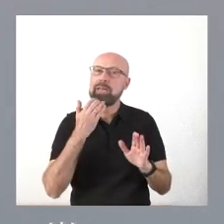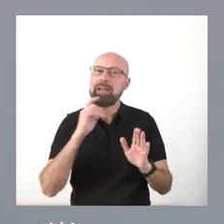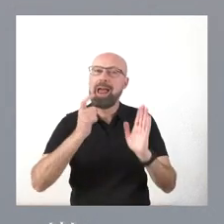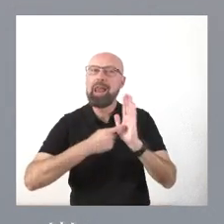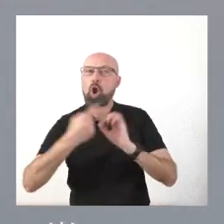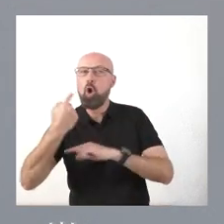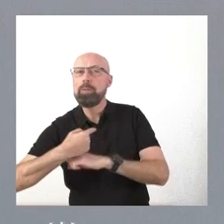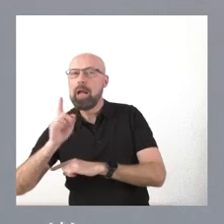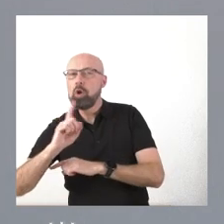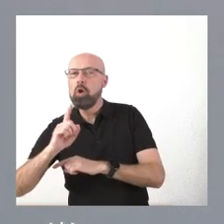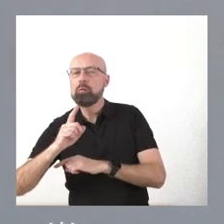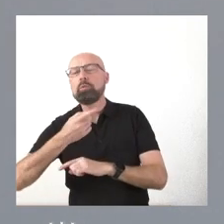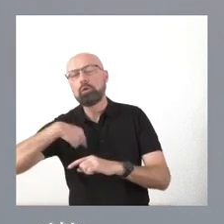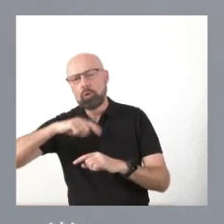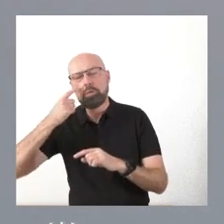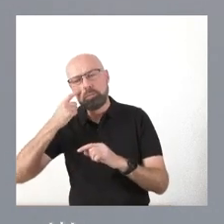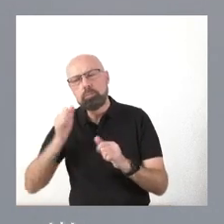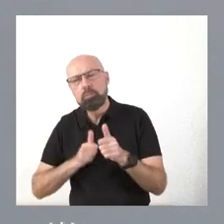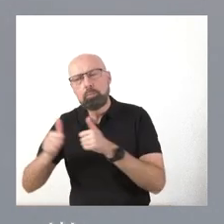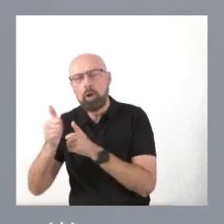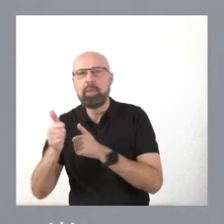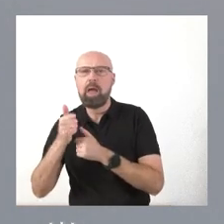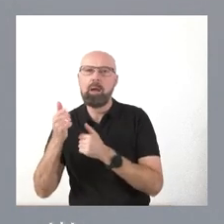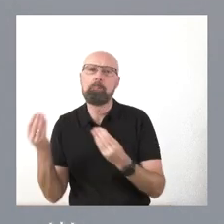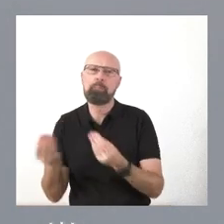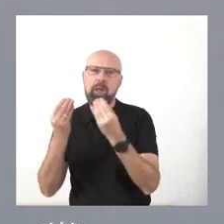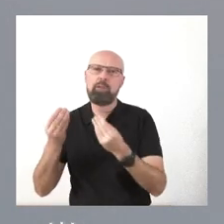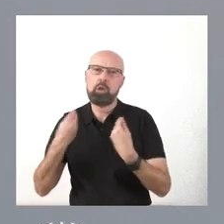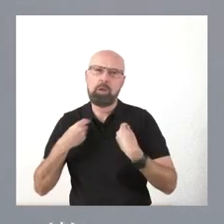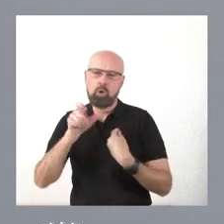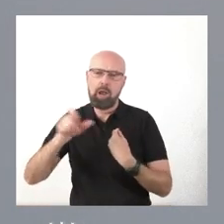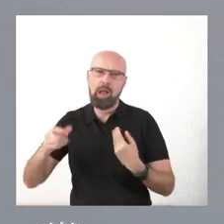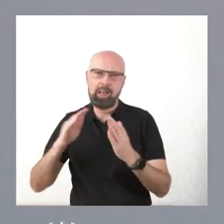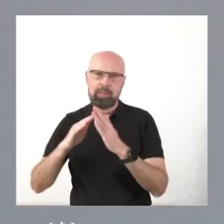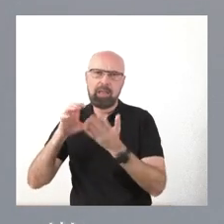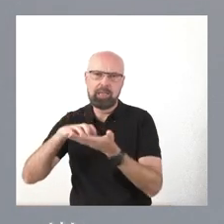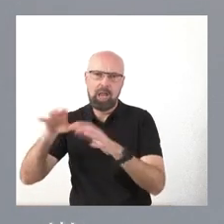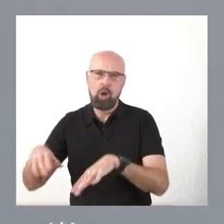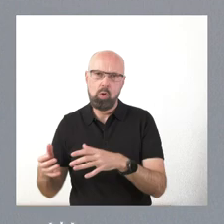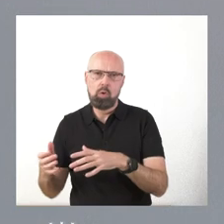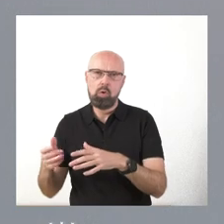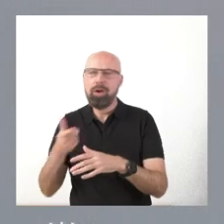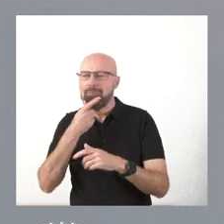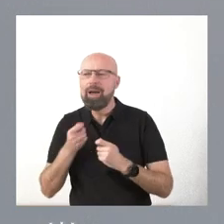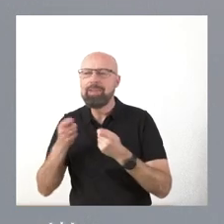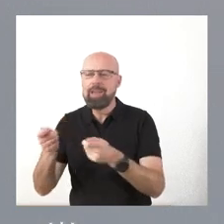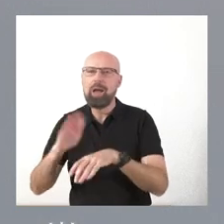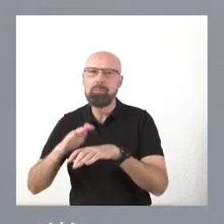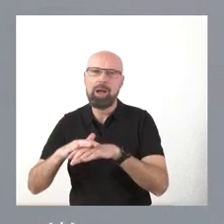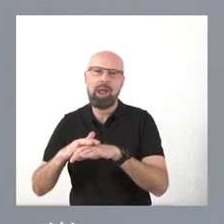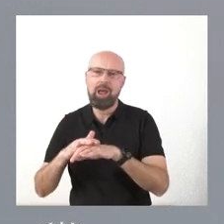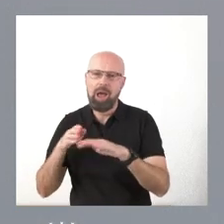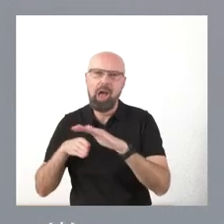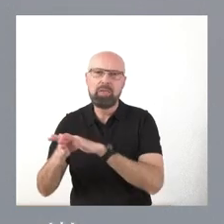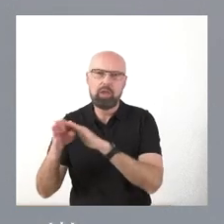beneficio de las personas de Castilla y León, en facilitar su acceso a una vivienda y hacer posible que la vivienda sea más accesible en Castilla y León